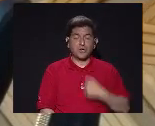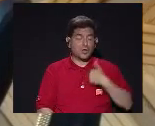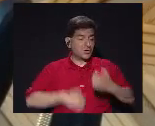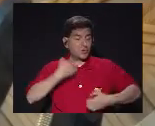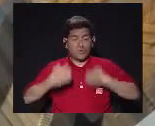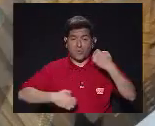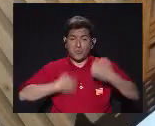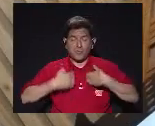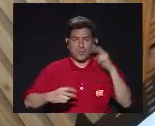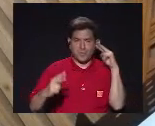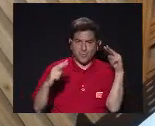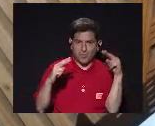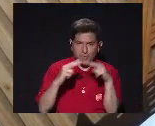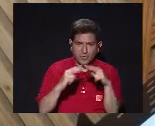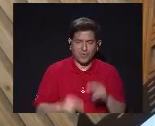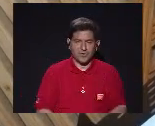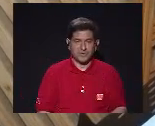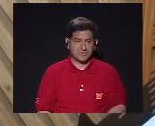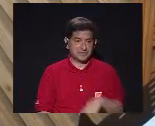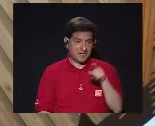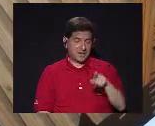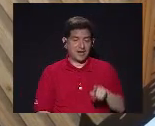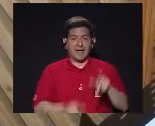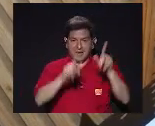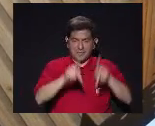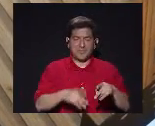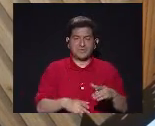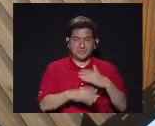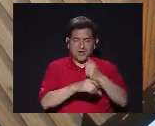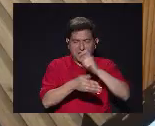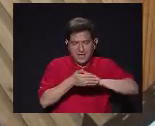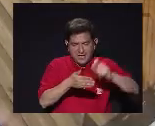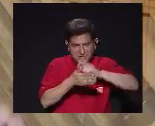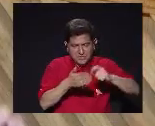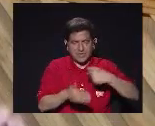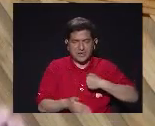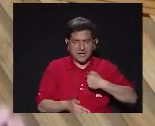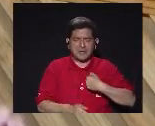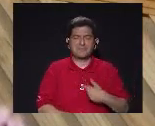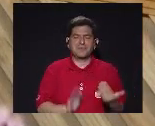Y estoy emocionado Por conocer A esta persona